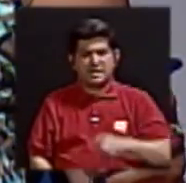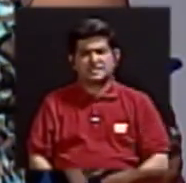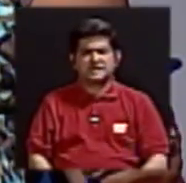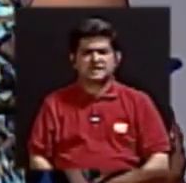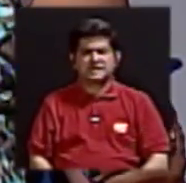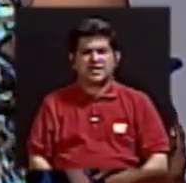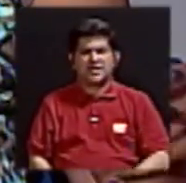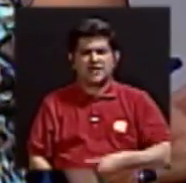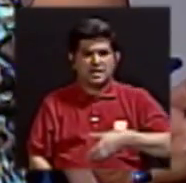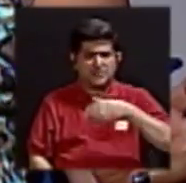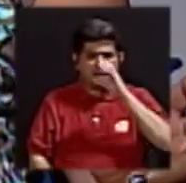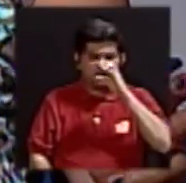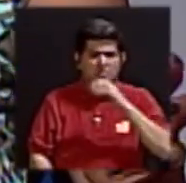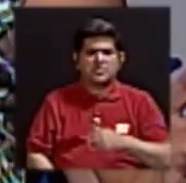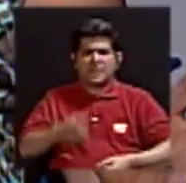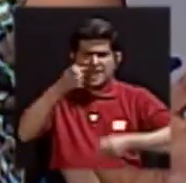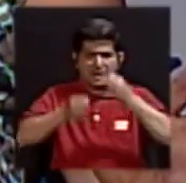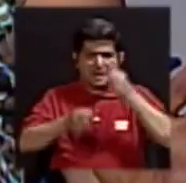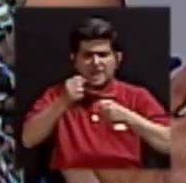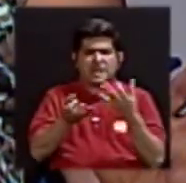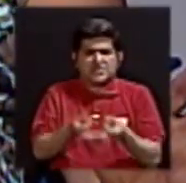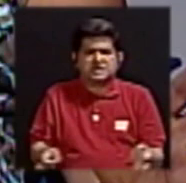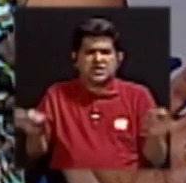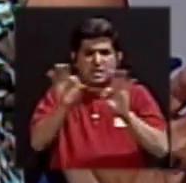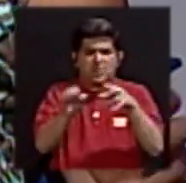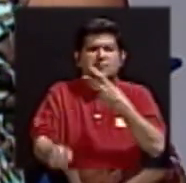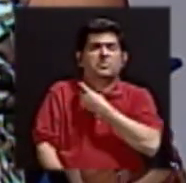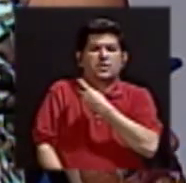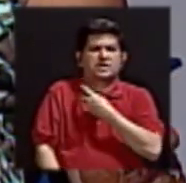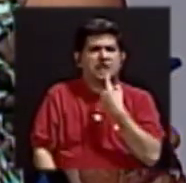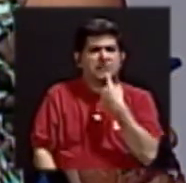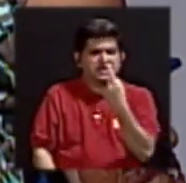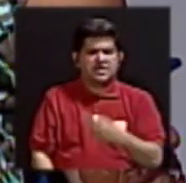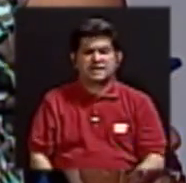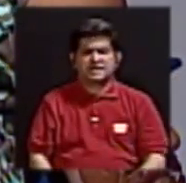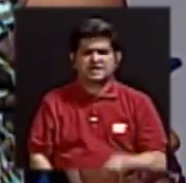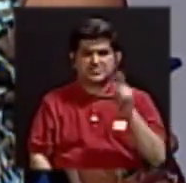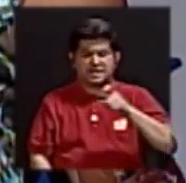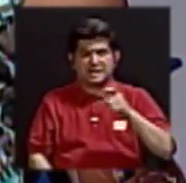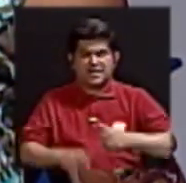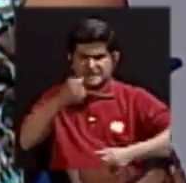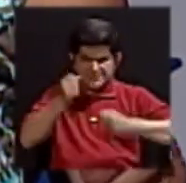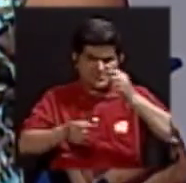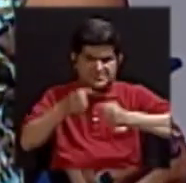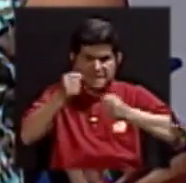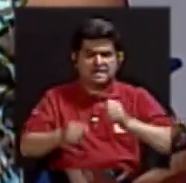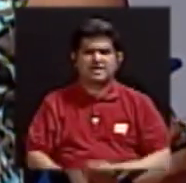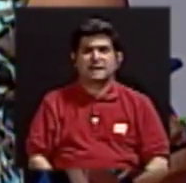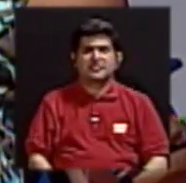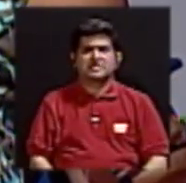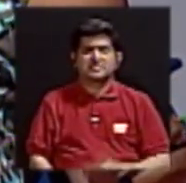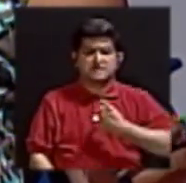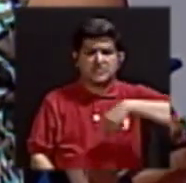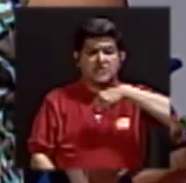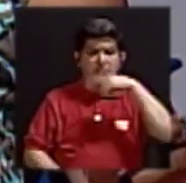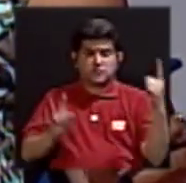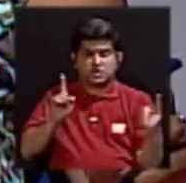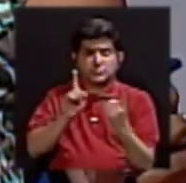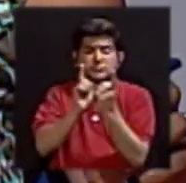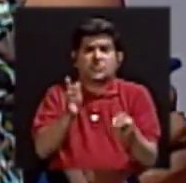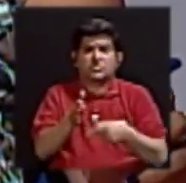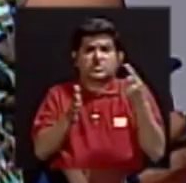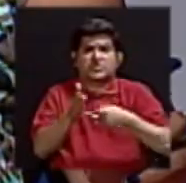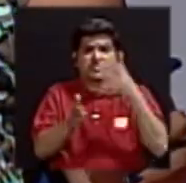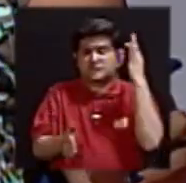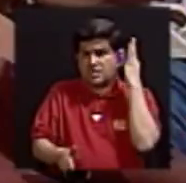Es cierto que la leche es importante para los huesos, que nos dicen que tenemos que tomar leche. Y nos encontramos a